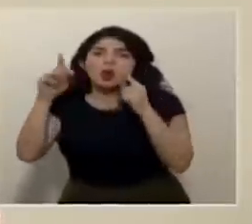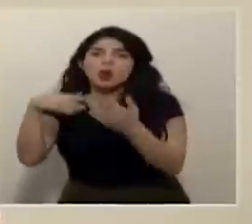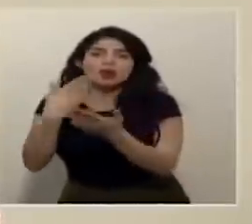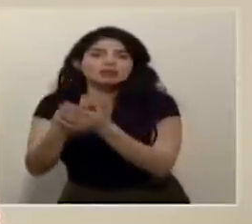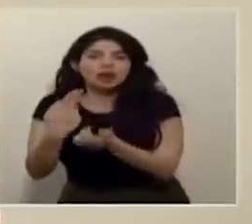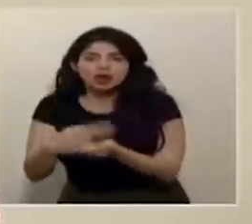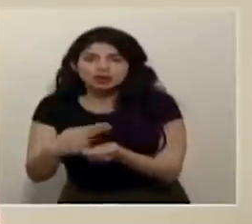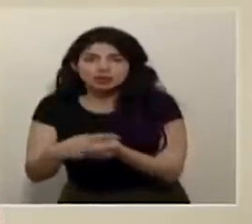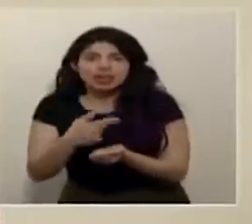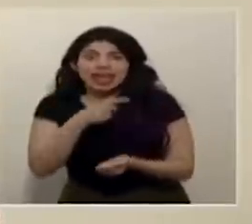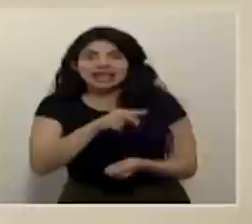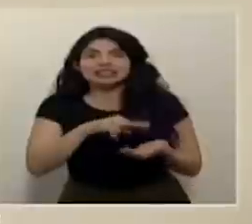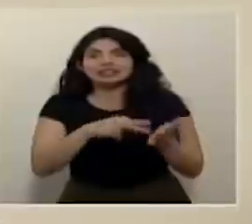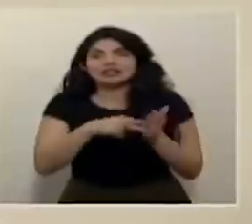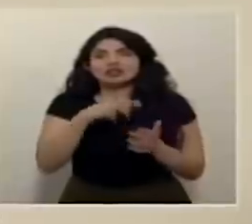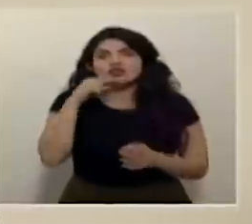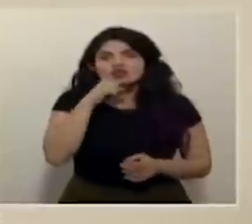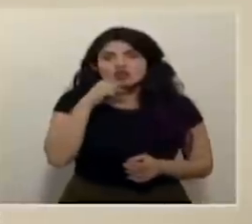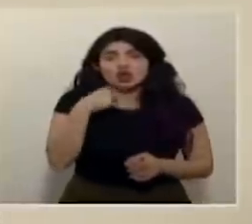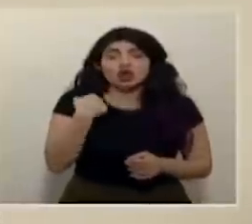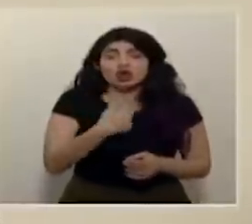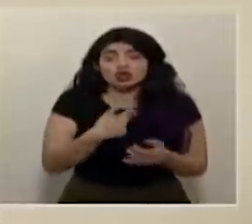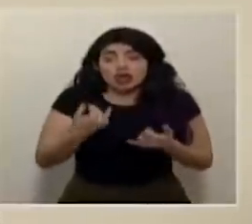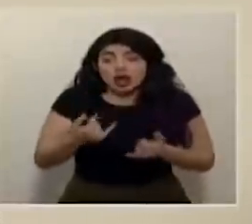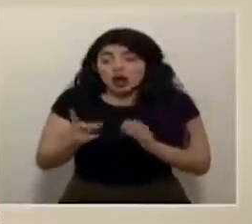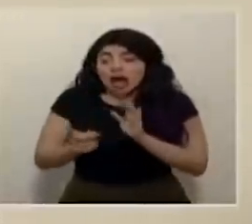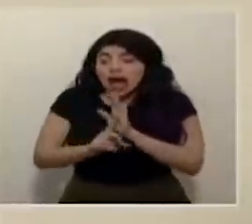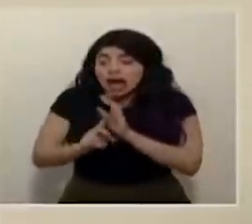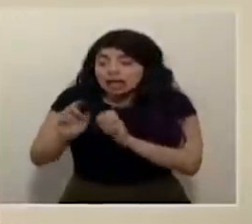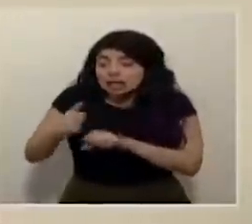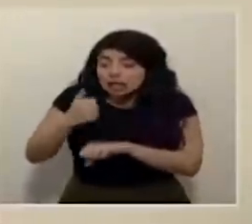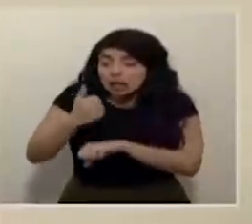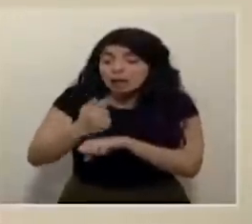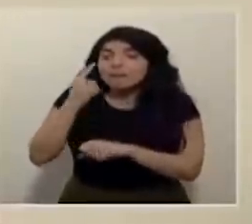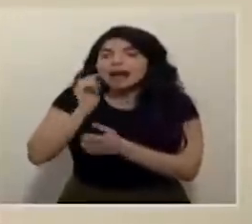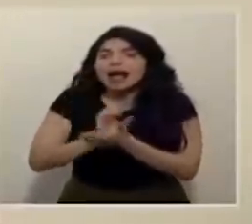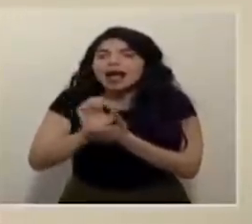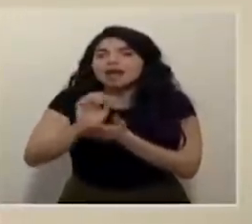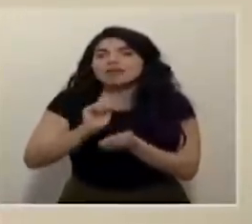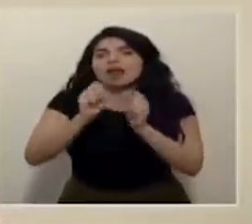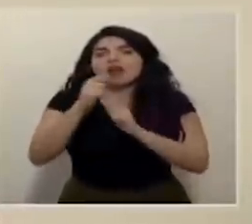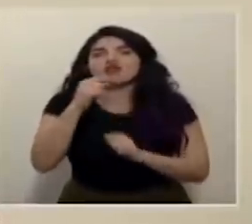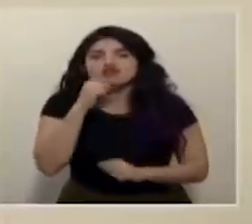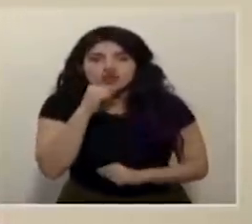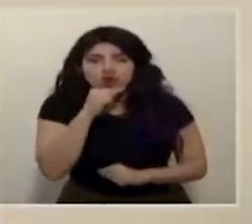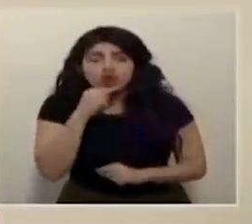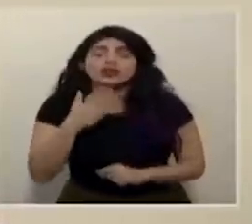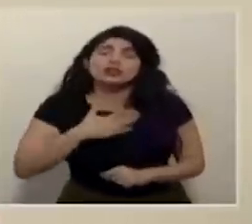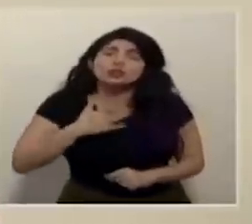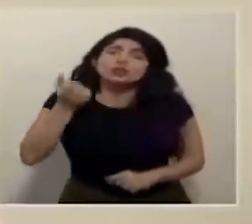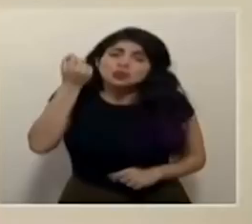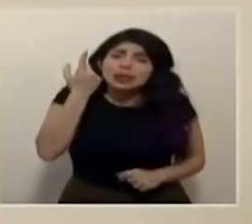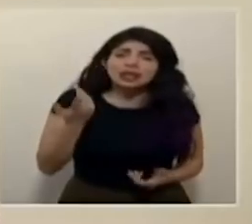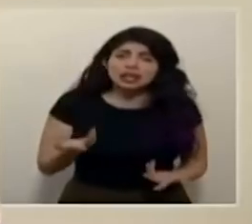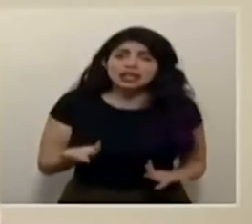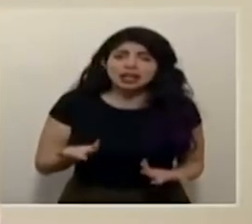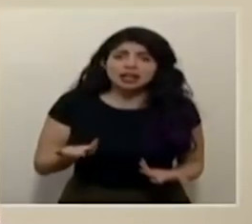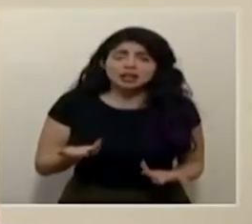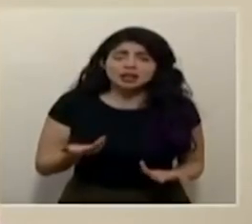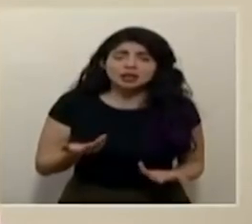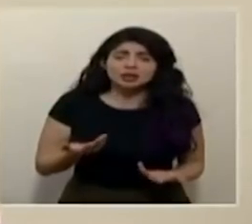comunidades y eso es lo que estamos buscando con estas alertas con estas medidas yo entiendo y créanme o sea que